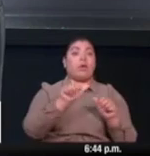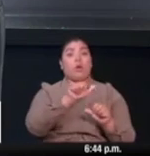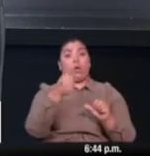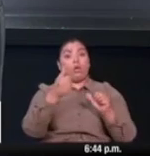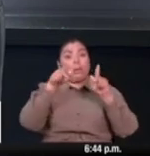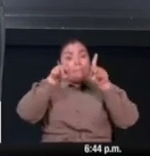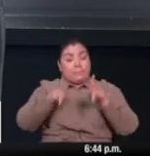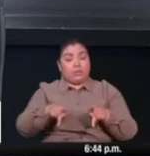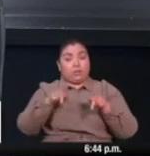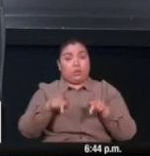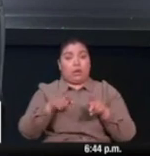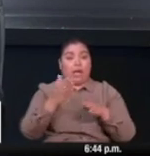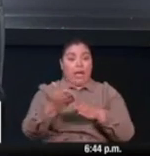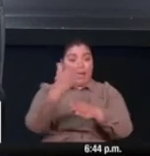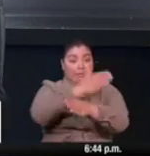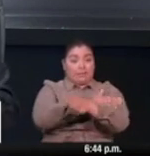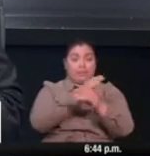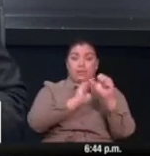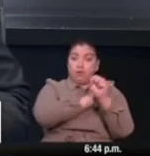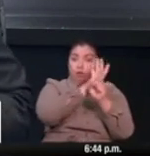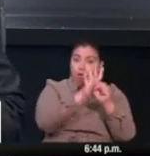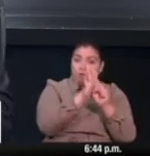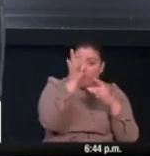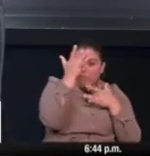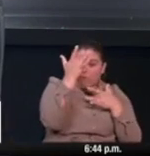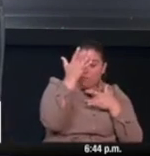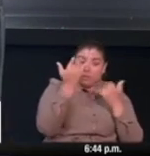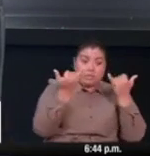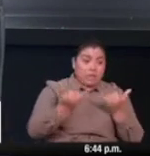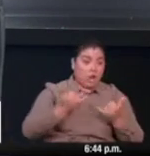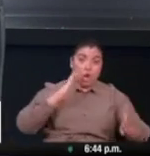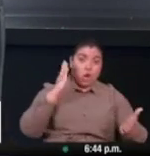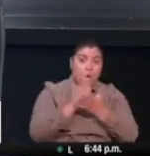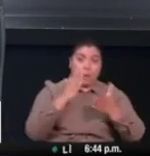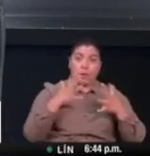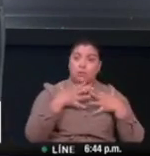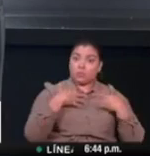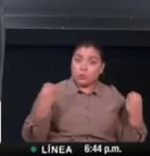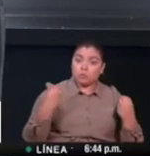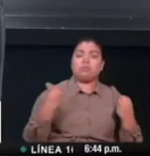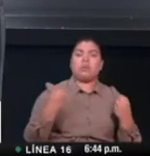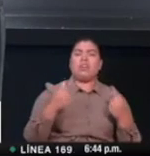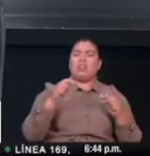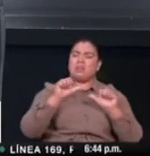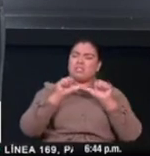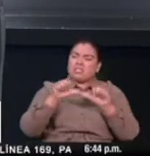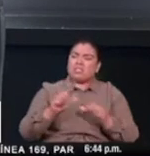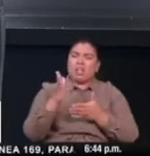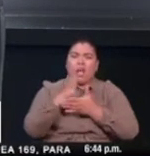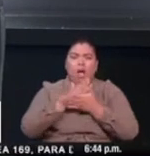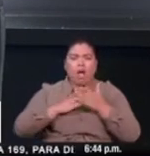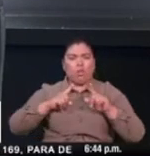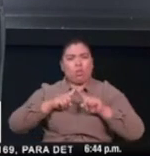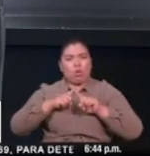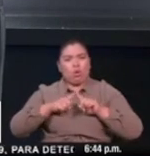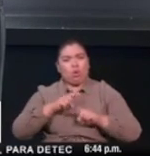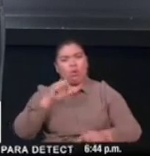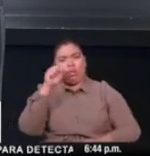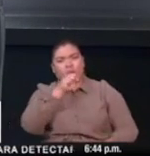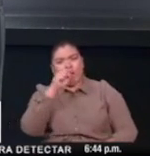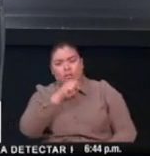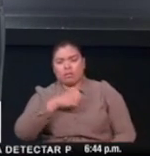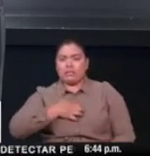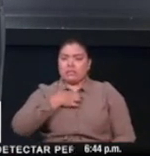clínicas post-COVID. Importante destacar que cuando usted se atiende prontamente, en especial los pacientes crónicos,